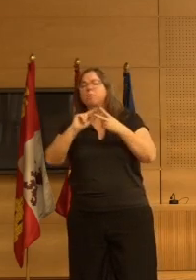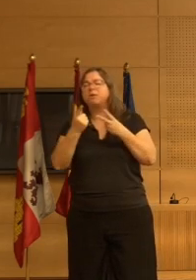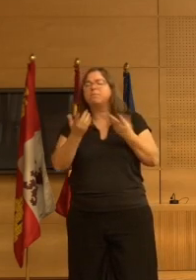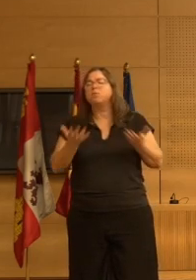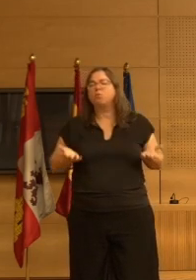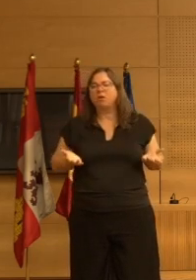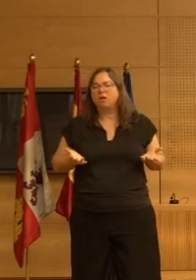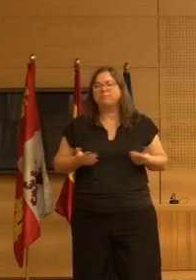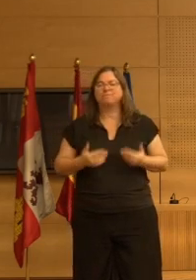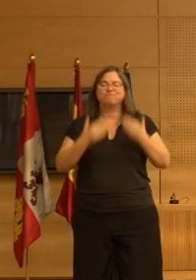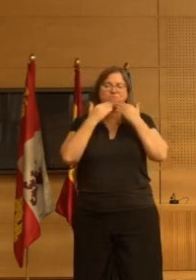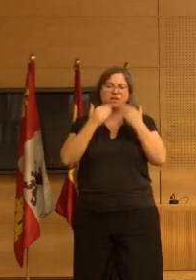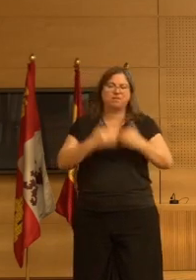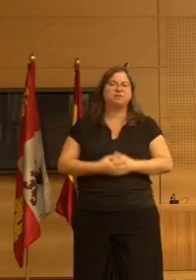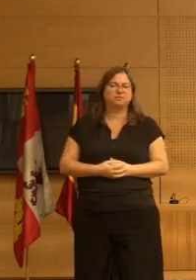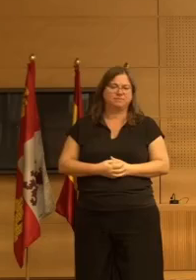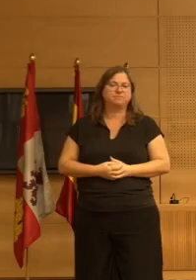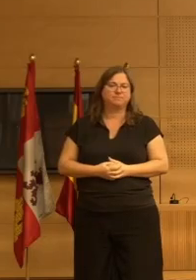dos dudas gracias